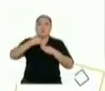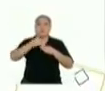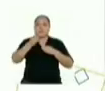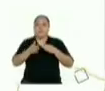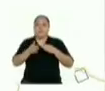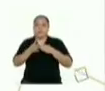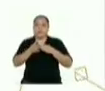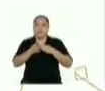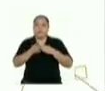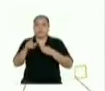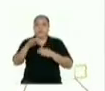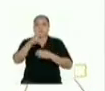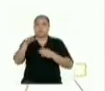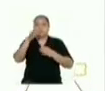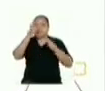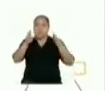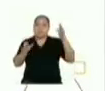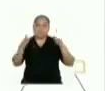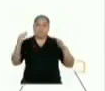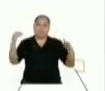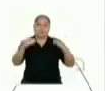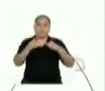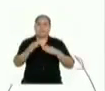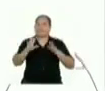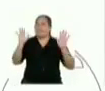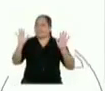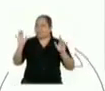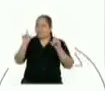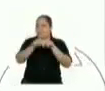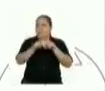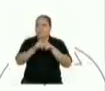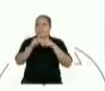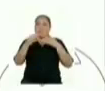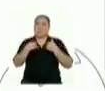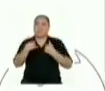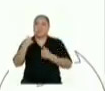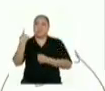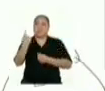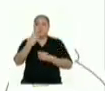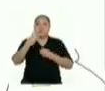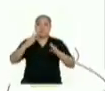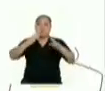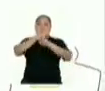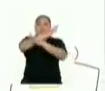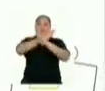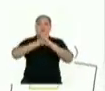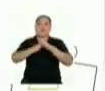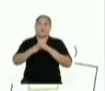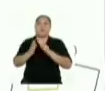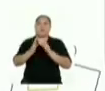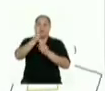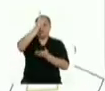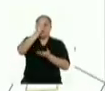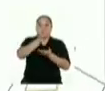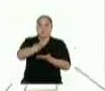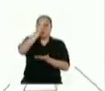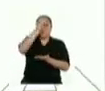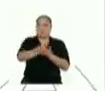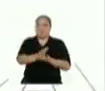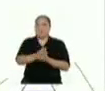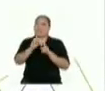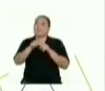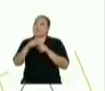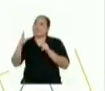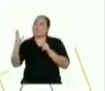todas las aristas y de todas las caras. ¡Ojo! También tenemos que cada diagonal es perpendicular al plano